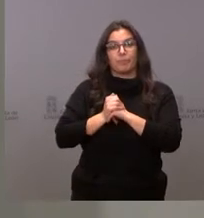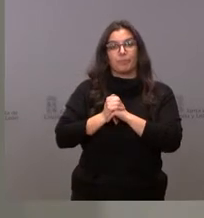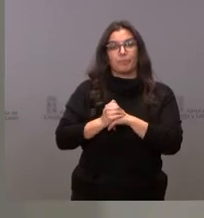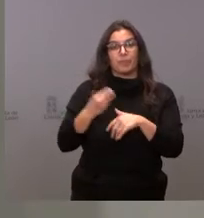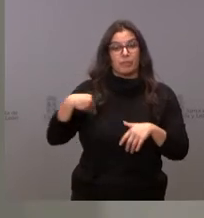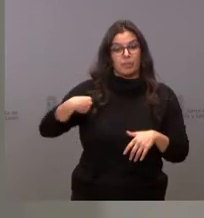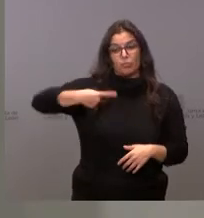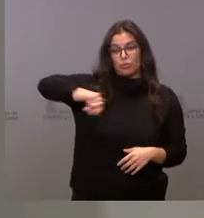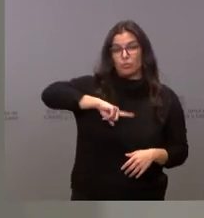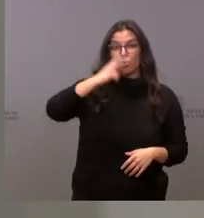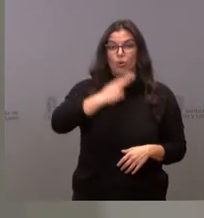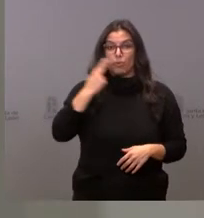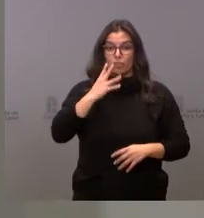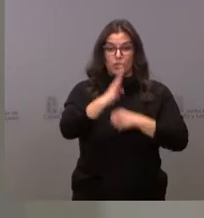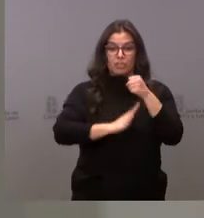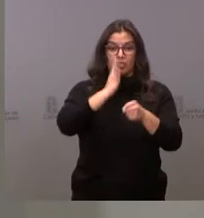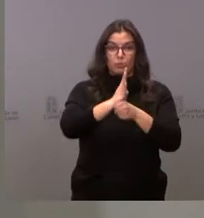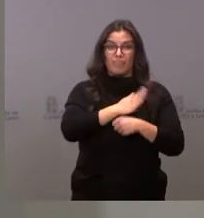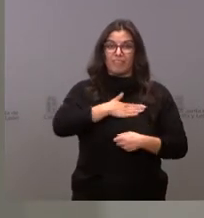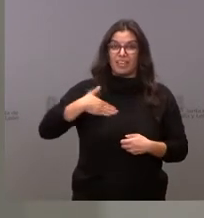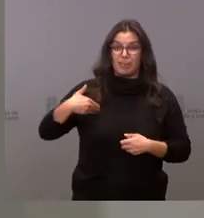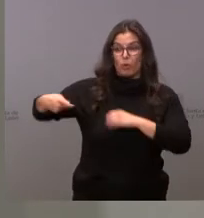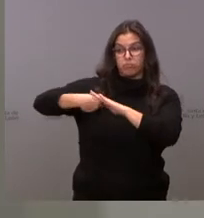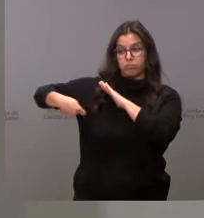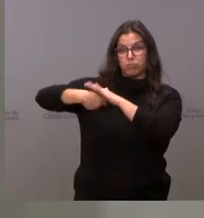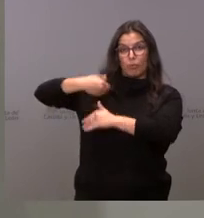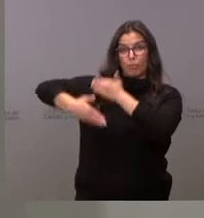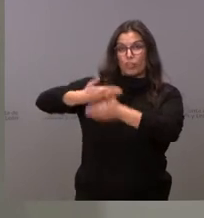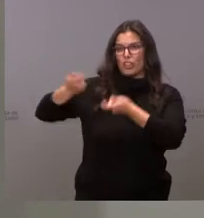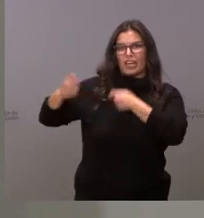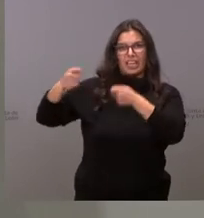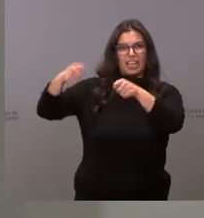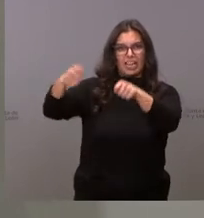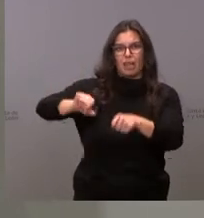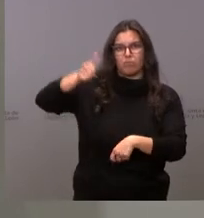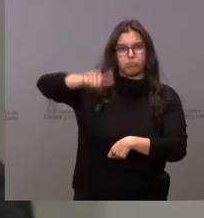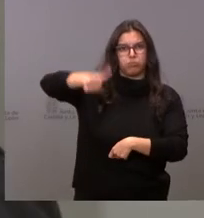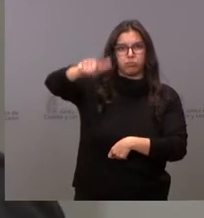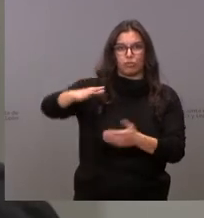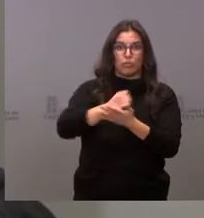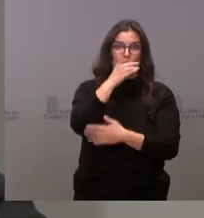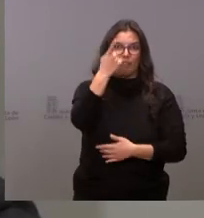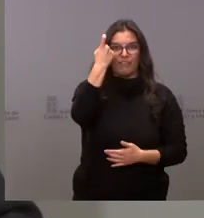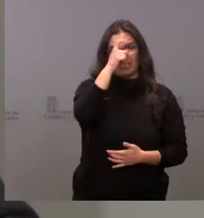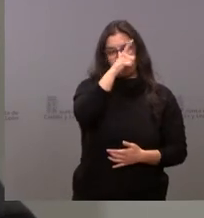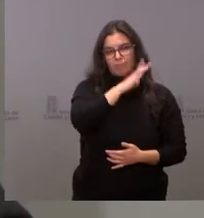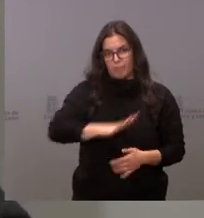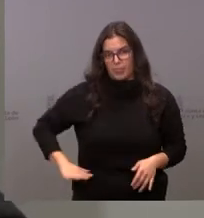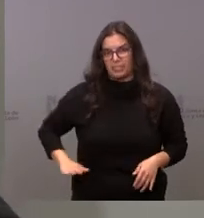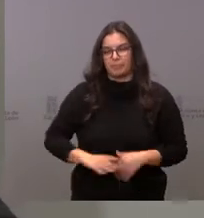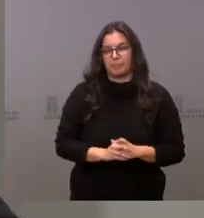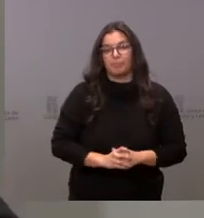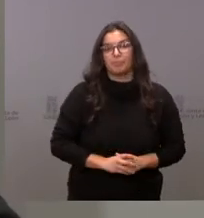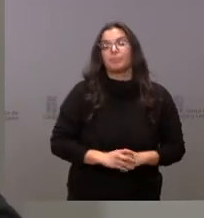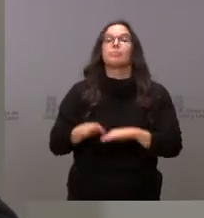de nuestro compromiso de la legislatura de concluir todos estos procesos de declaraciones que se encontraban pendientes. Fuera